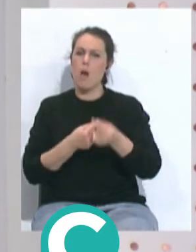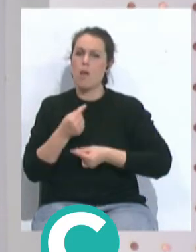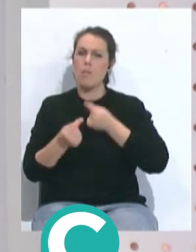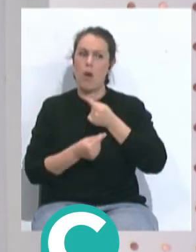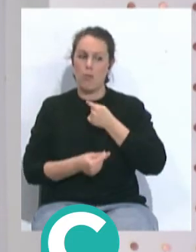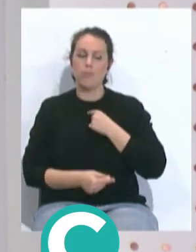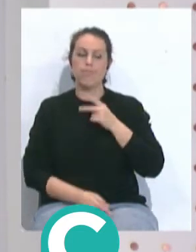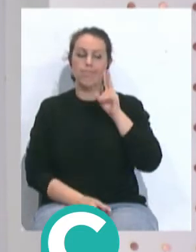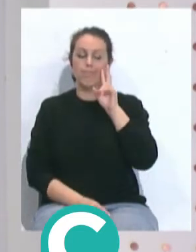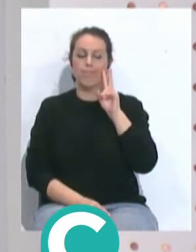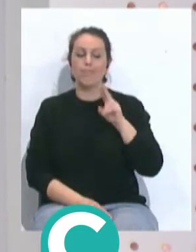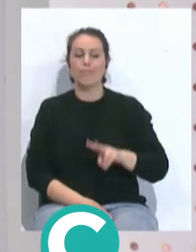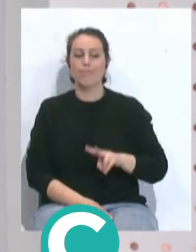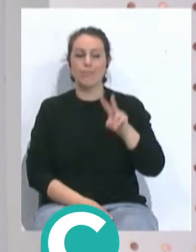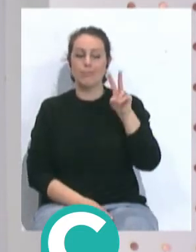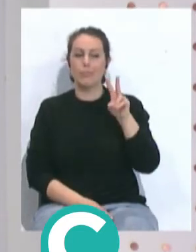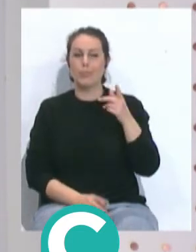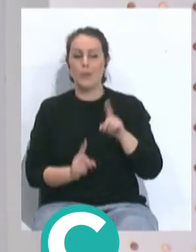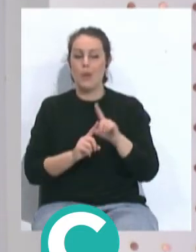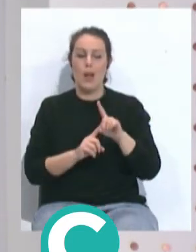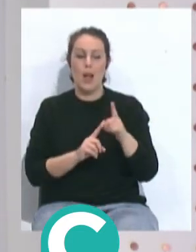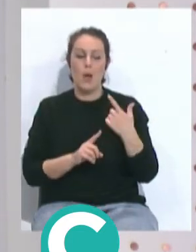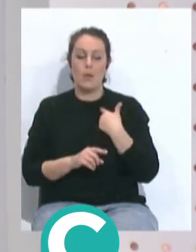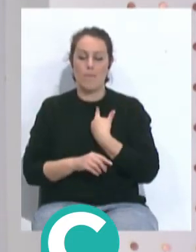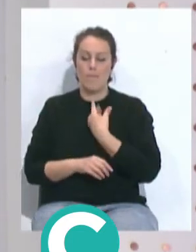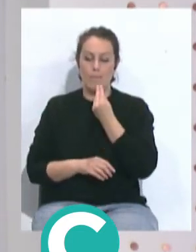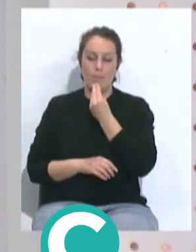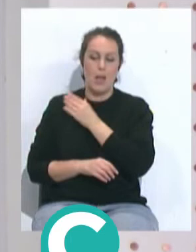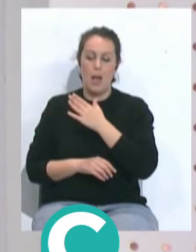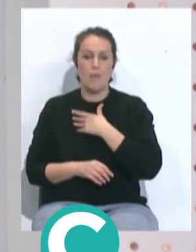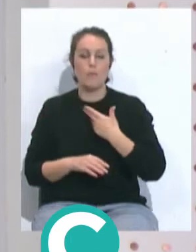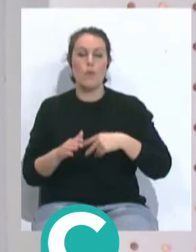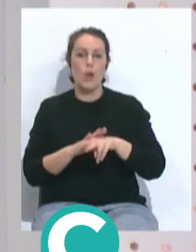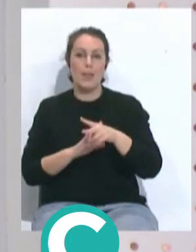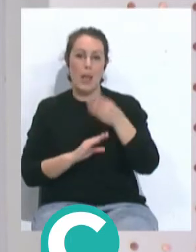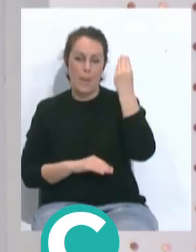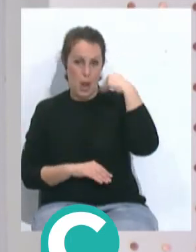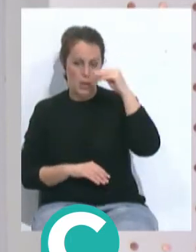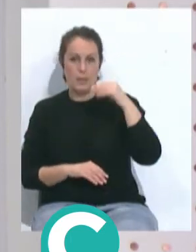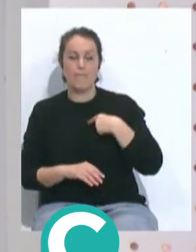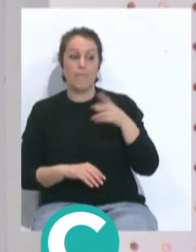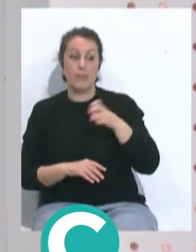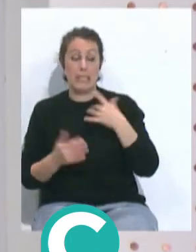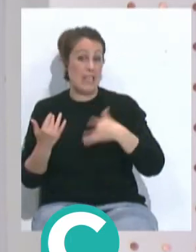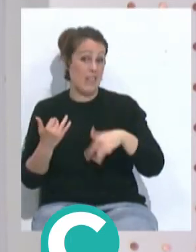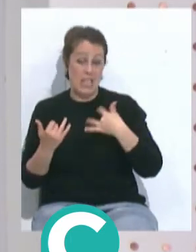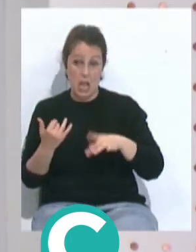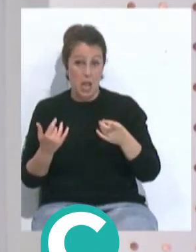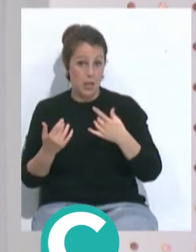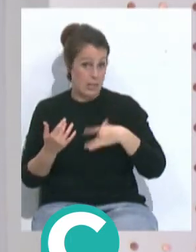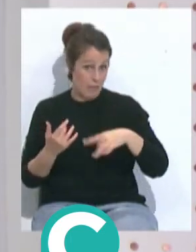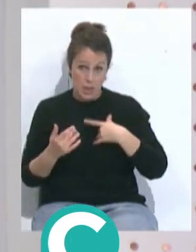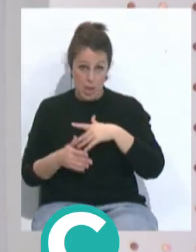poco se está viendo esa versión que se espera del futbolista marroquí que viene del Sevilla y el Sevilla no firma